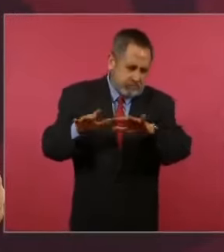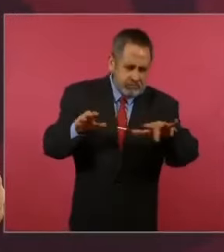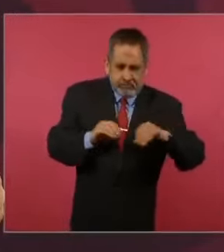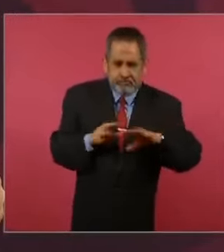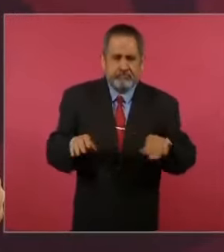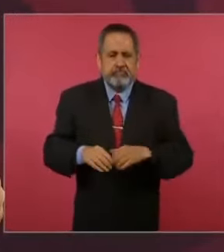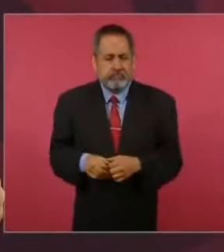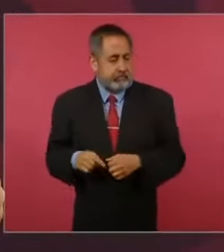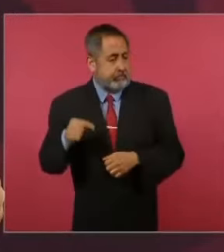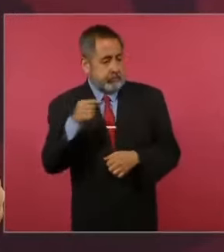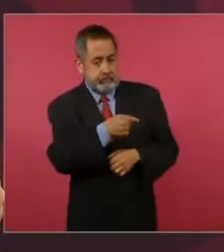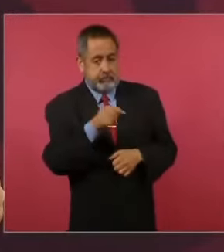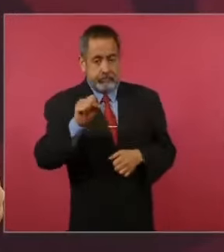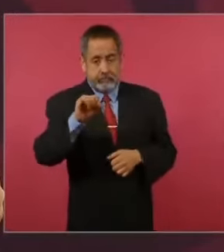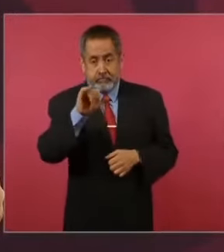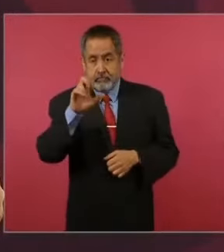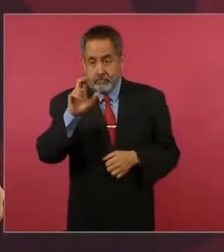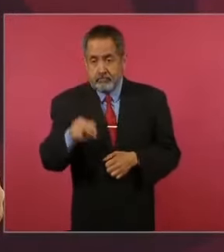mismos ministros.